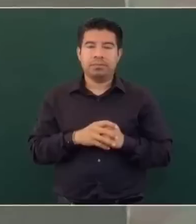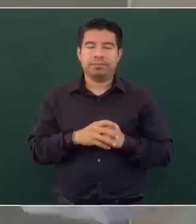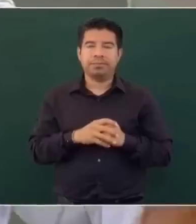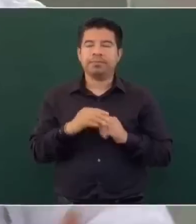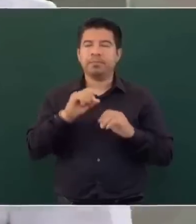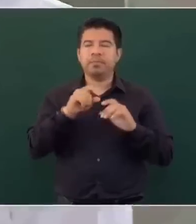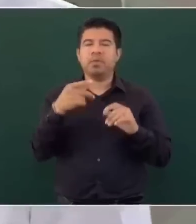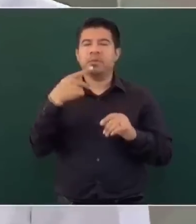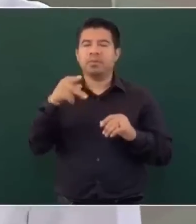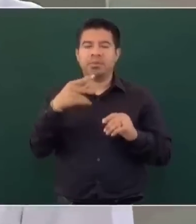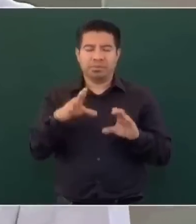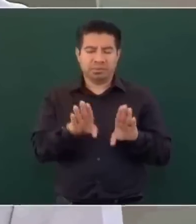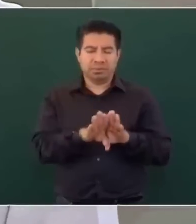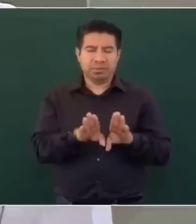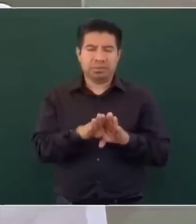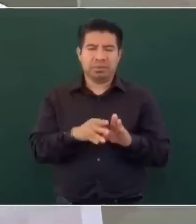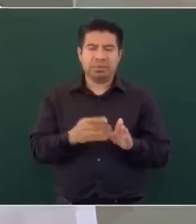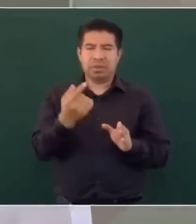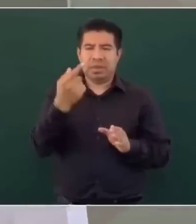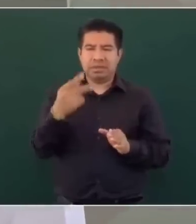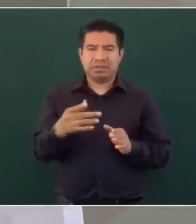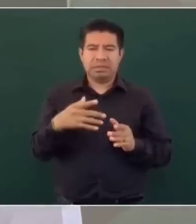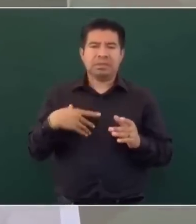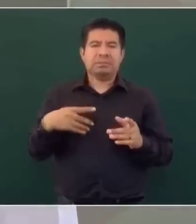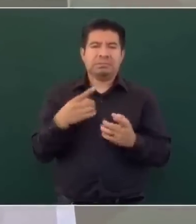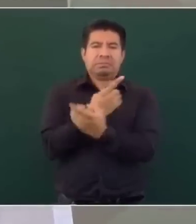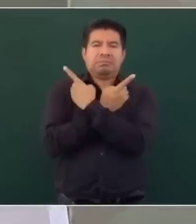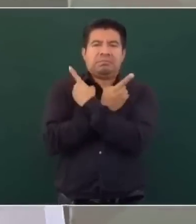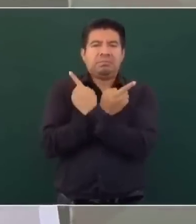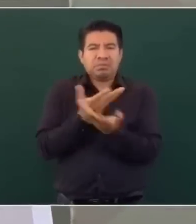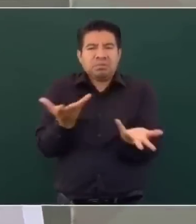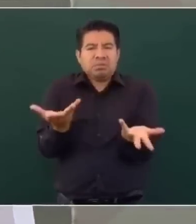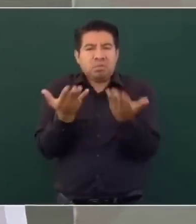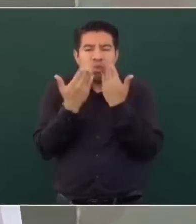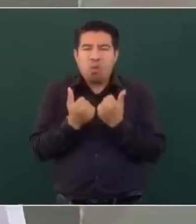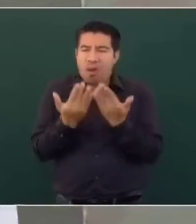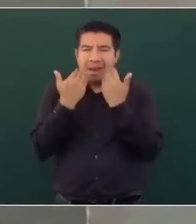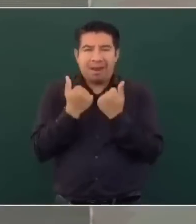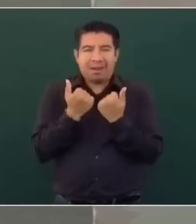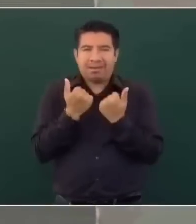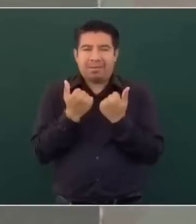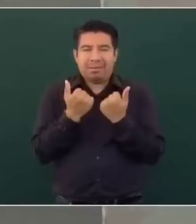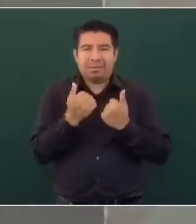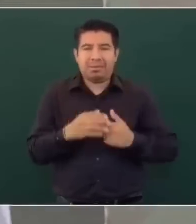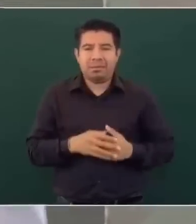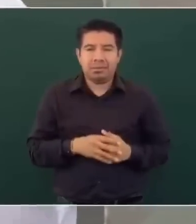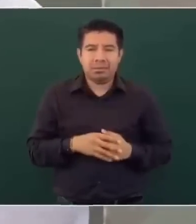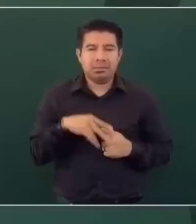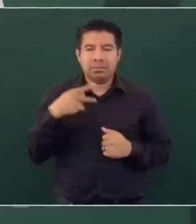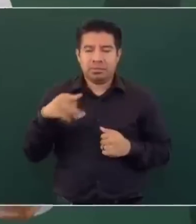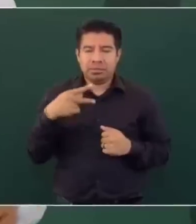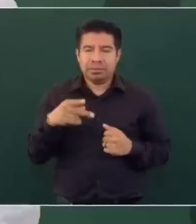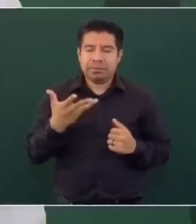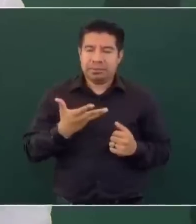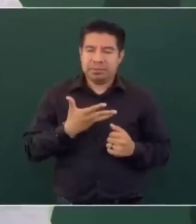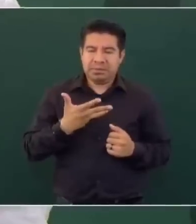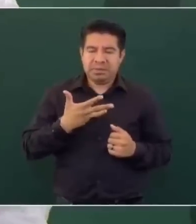cuestionan